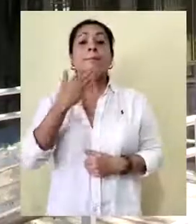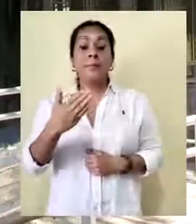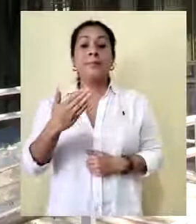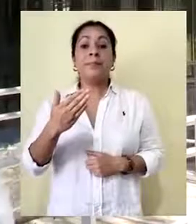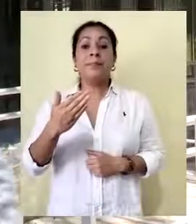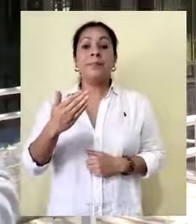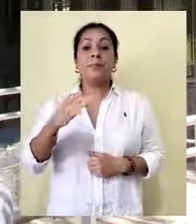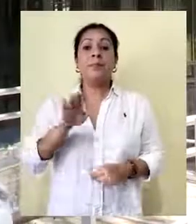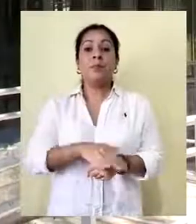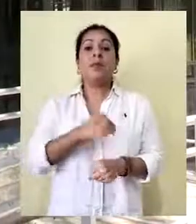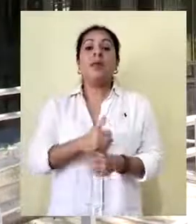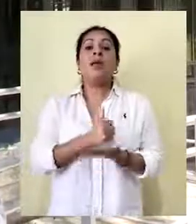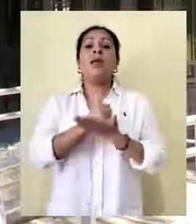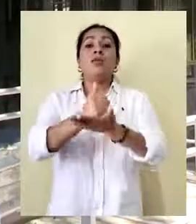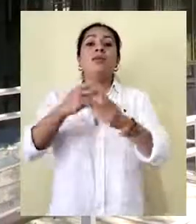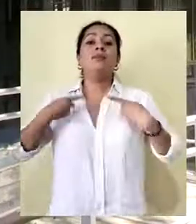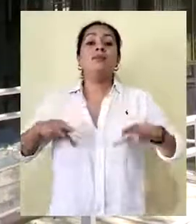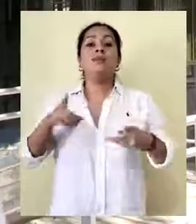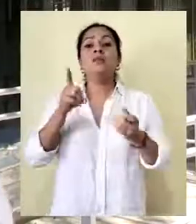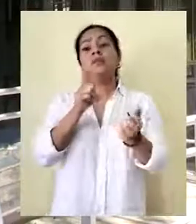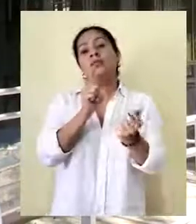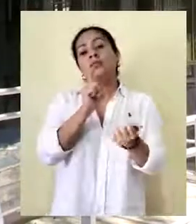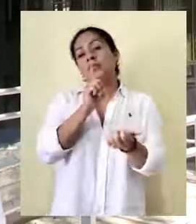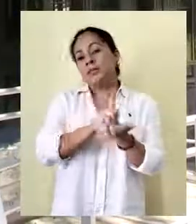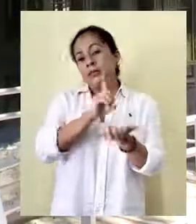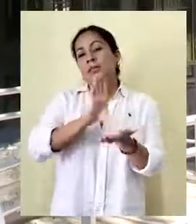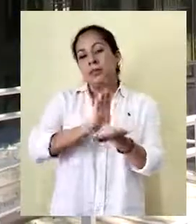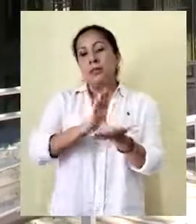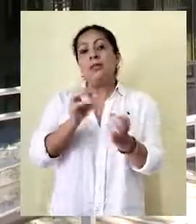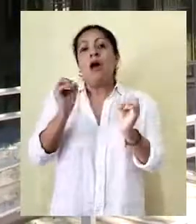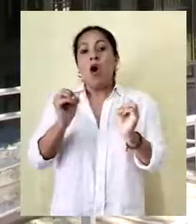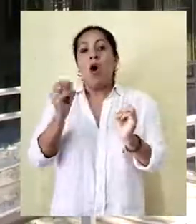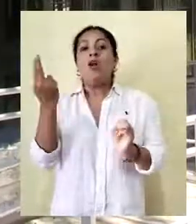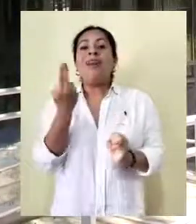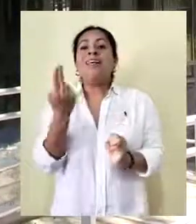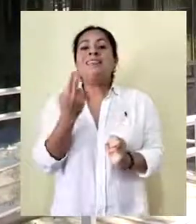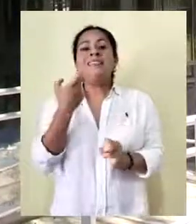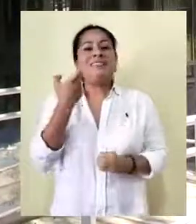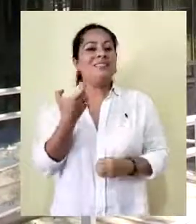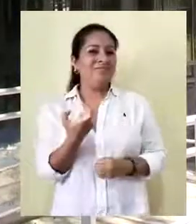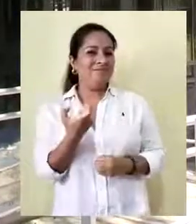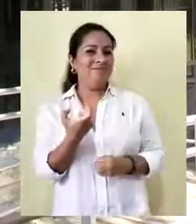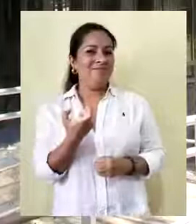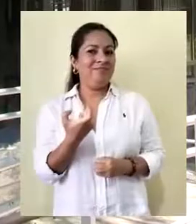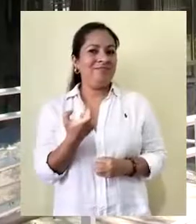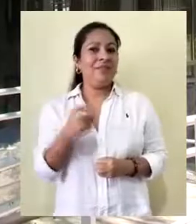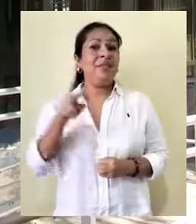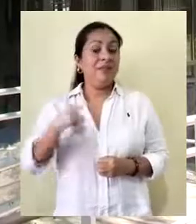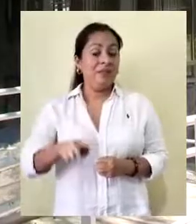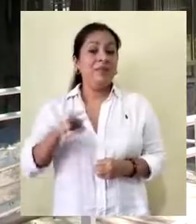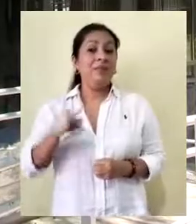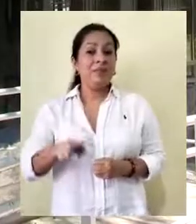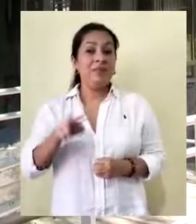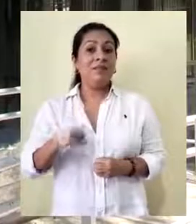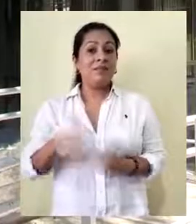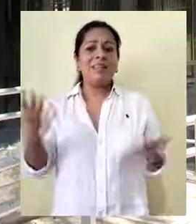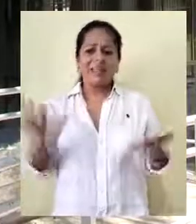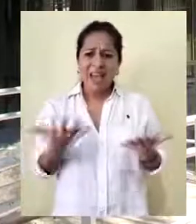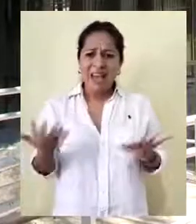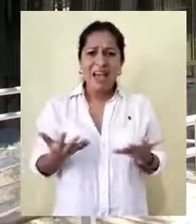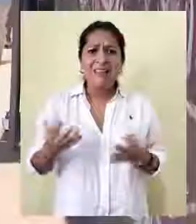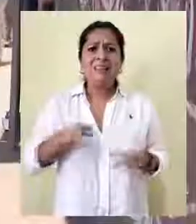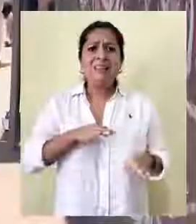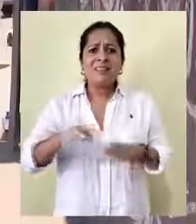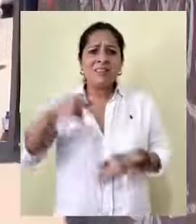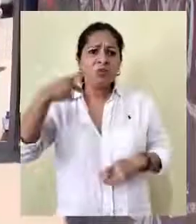ayudan a las personas discapacitadas o necesitadas económicamente y que pues la verdad que hicieran su trabajo que están